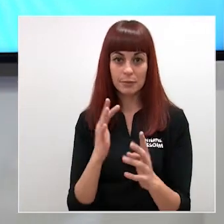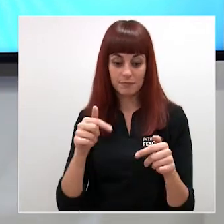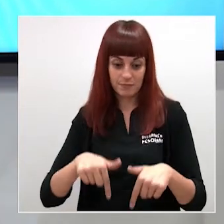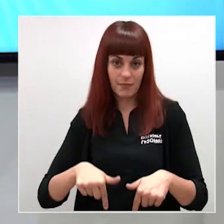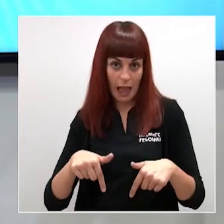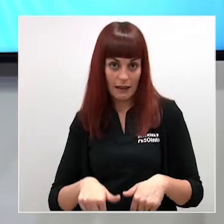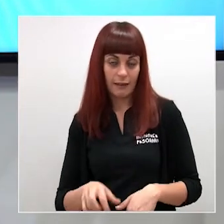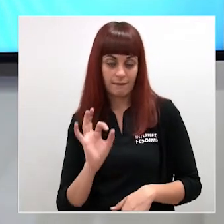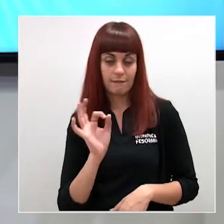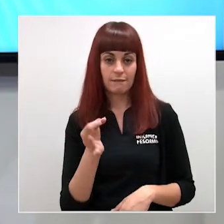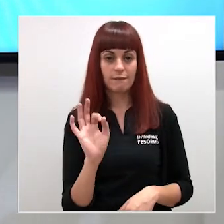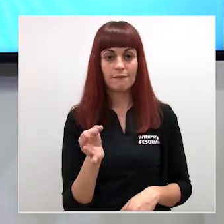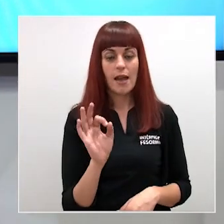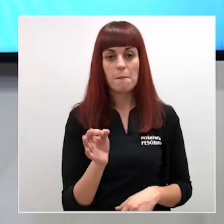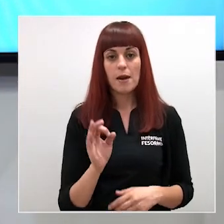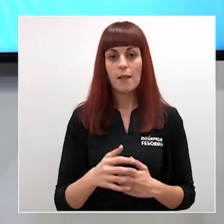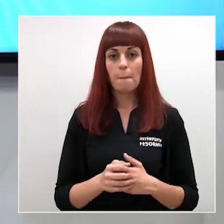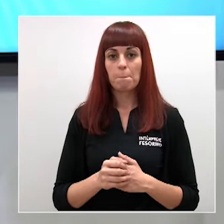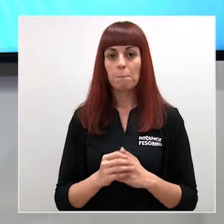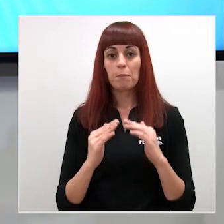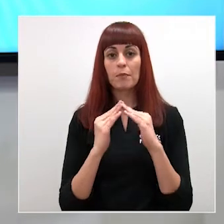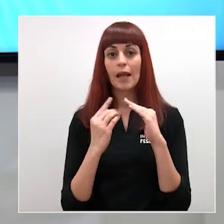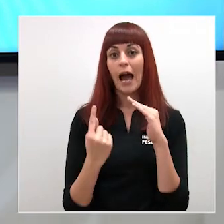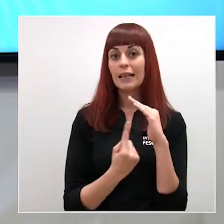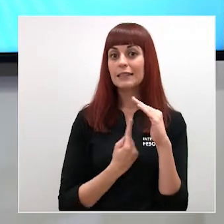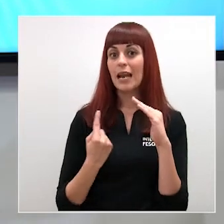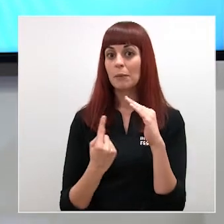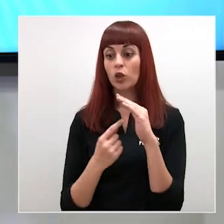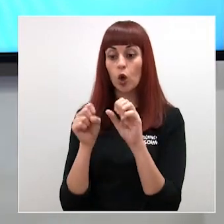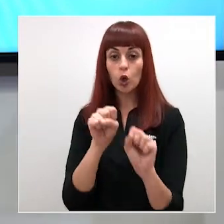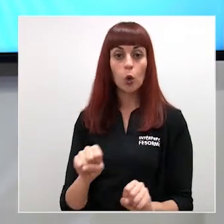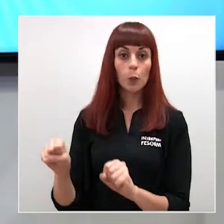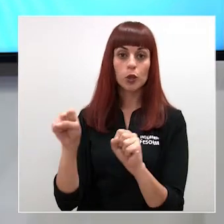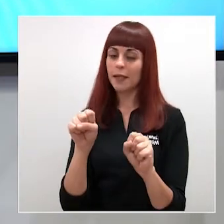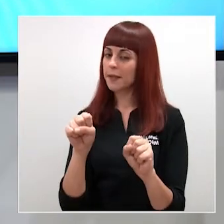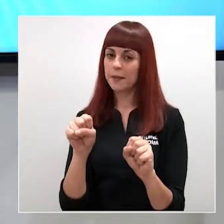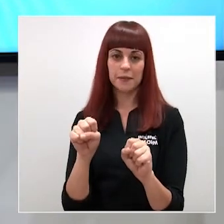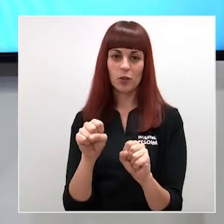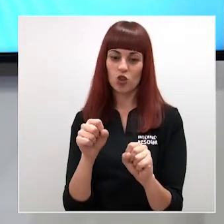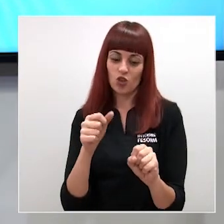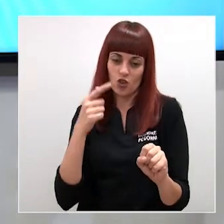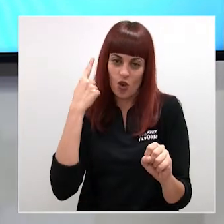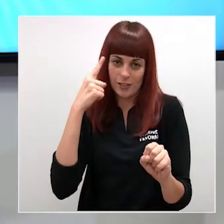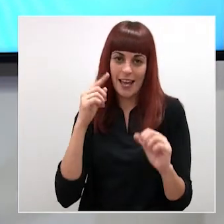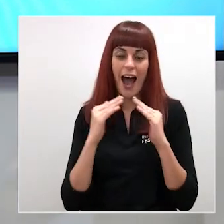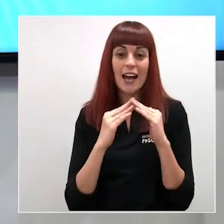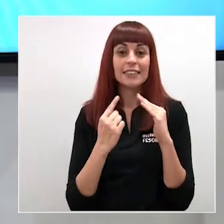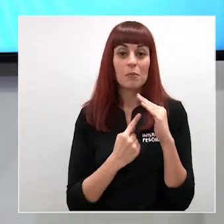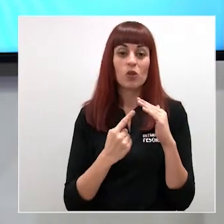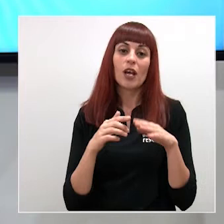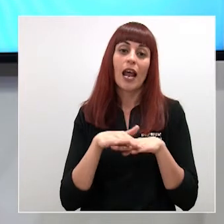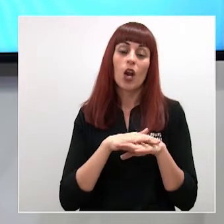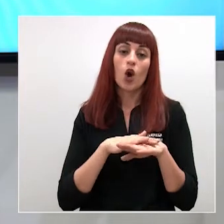es verdad que no ha sido el aislamiento precisamente lo que nos ha protegido yo creo que sí es verdad que el aislamiento que se hizo desde el gobierno